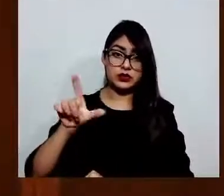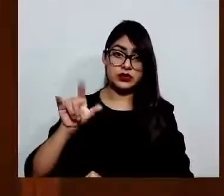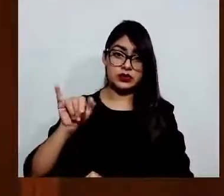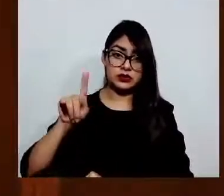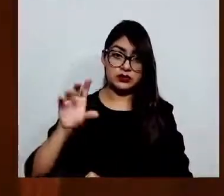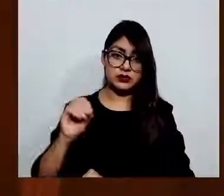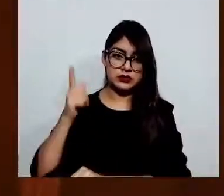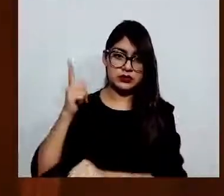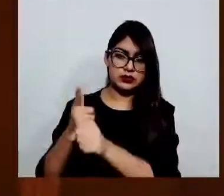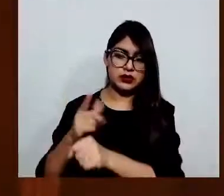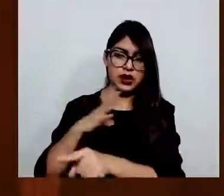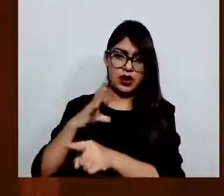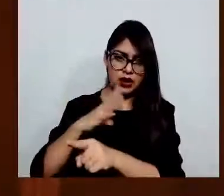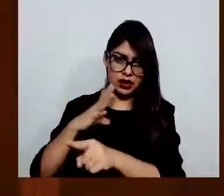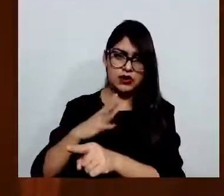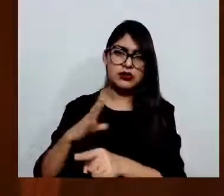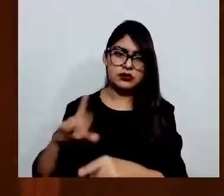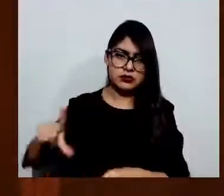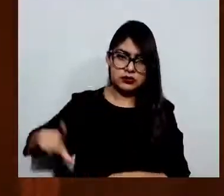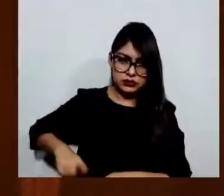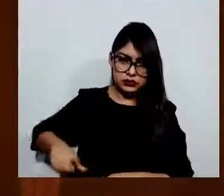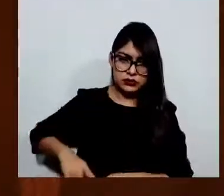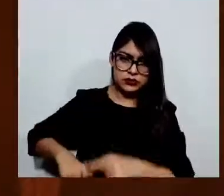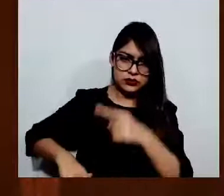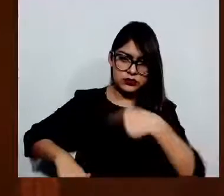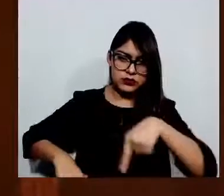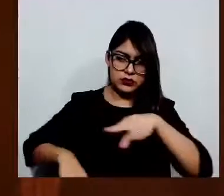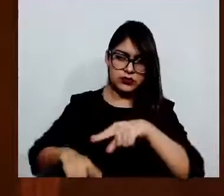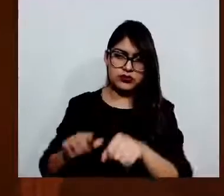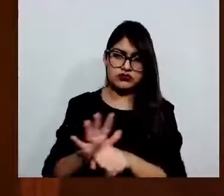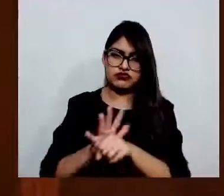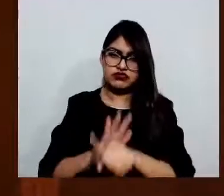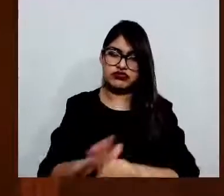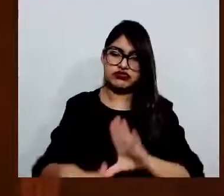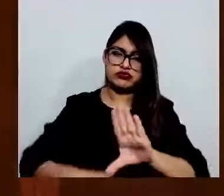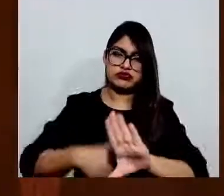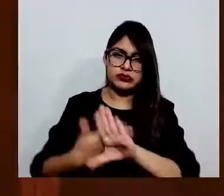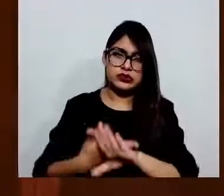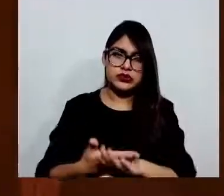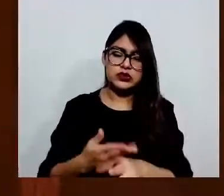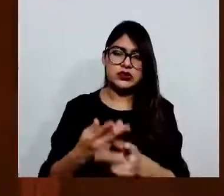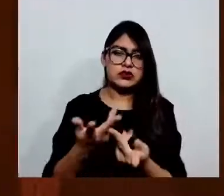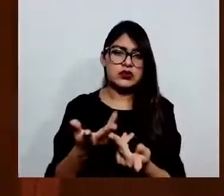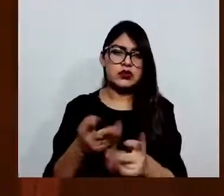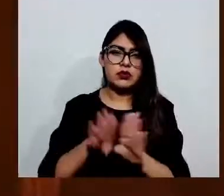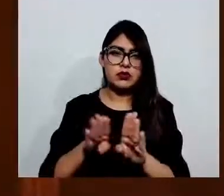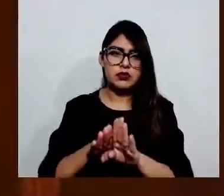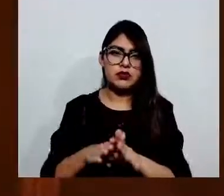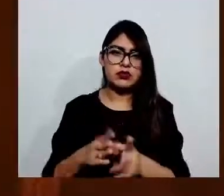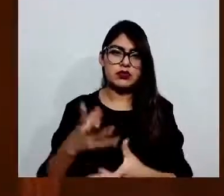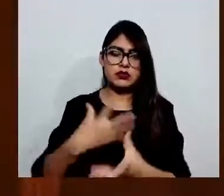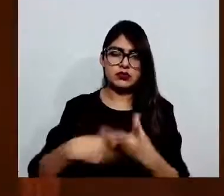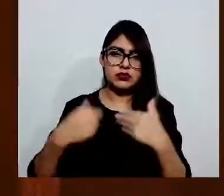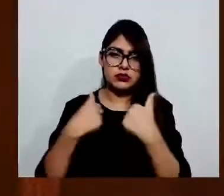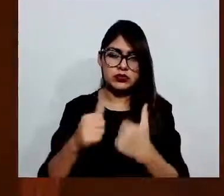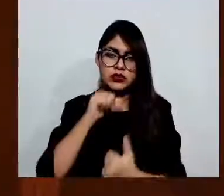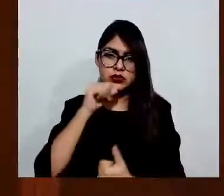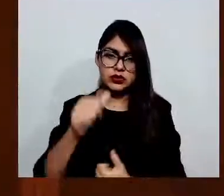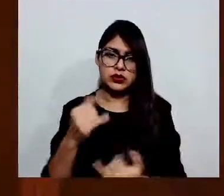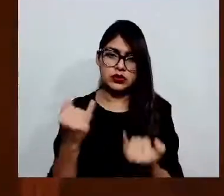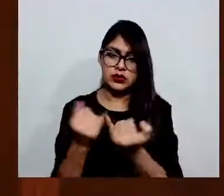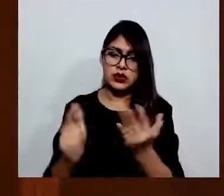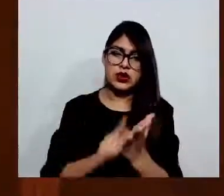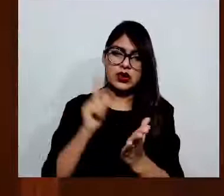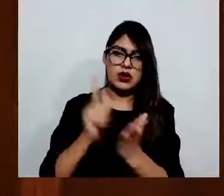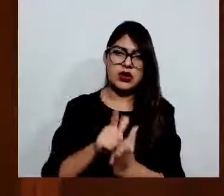su poca tolerancia y la muy probable posibilidad de callar con el uso de la ley la voz de quienes hacen